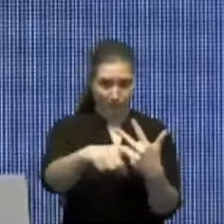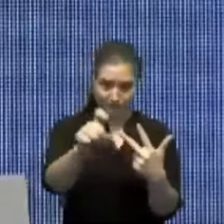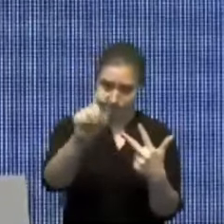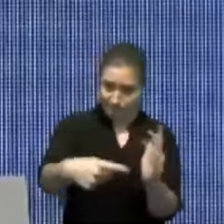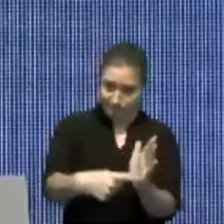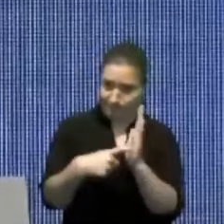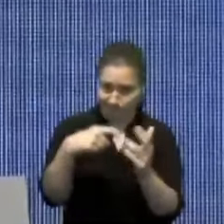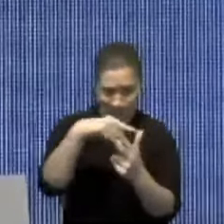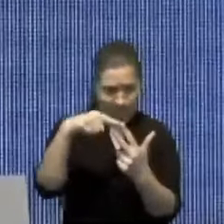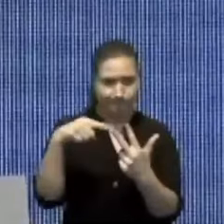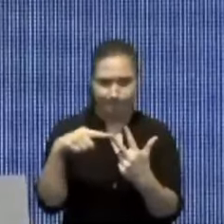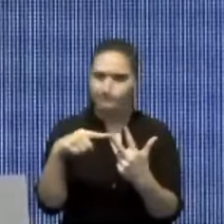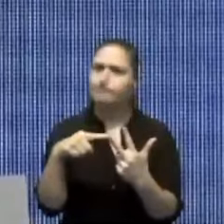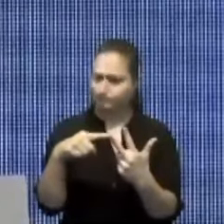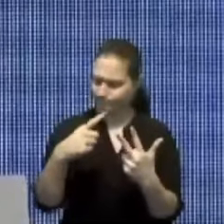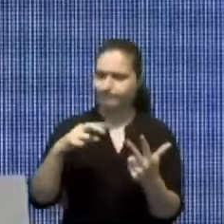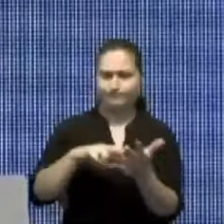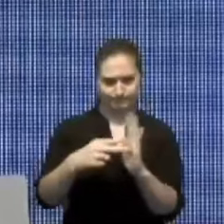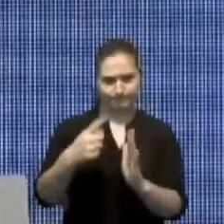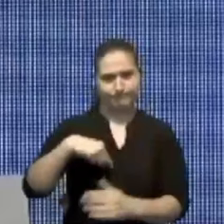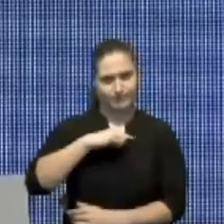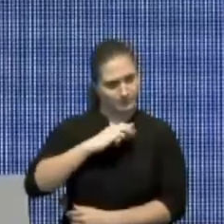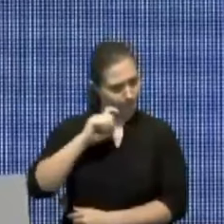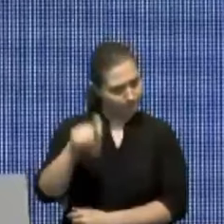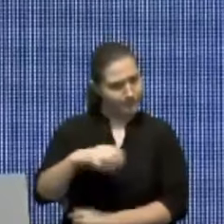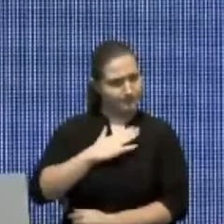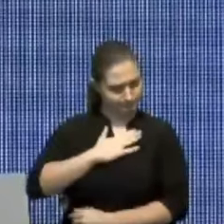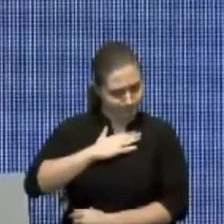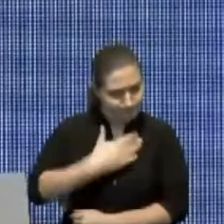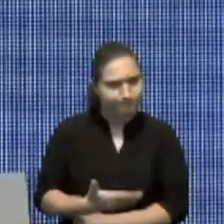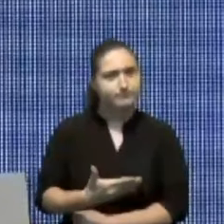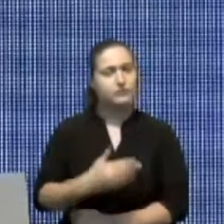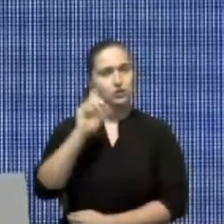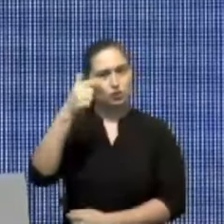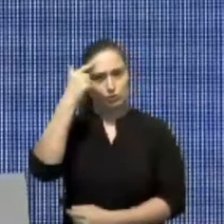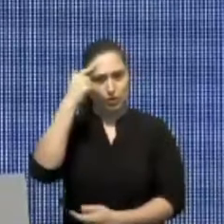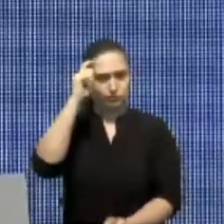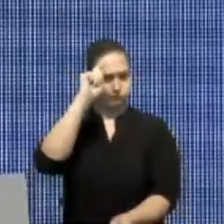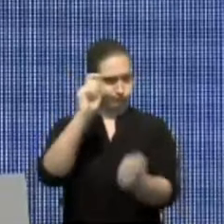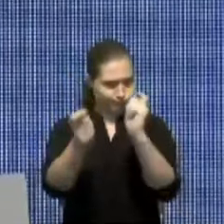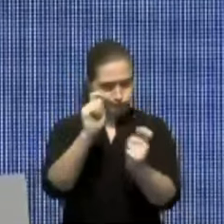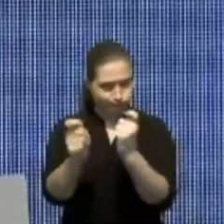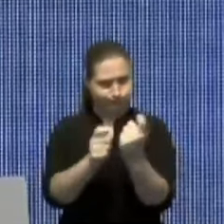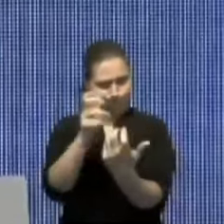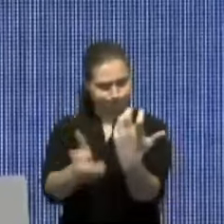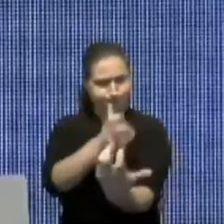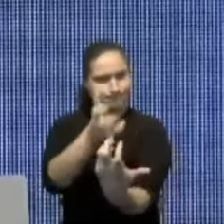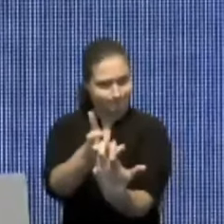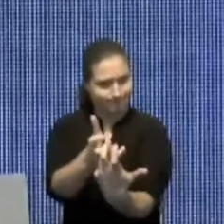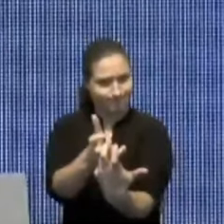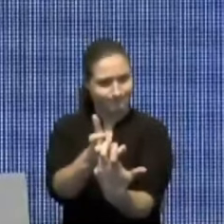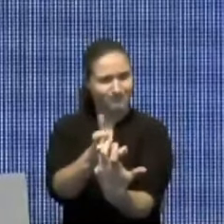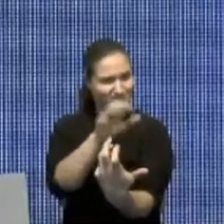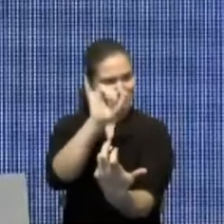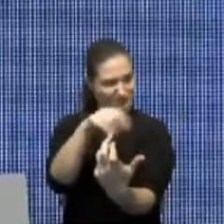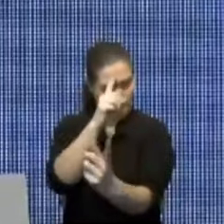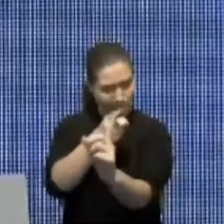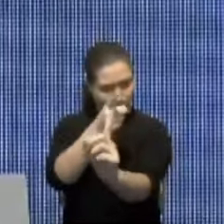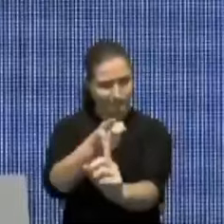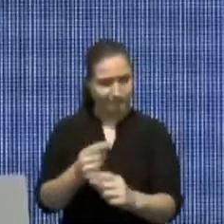debemos de estar dispuestos a adaptar las políticas públicas para alcanzar la meta que nos hemos propuesto.